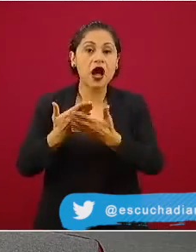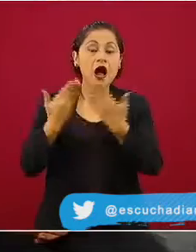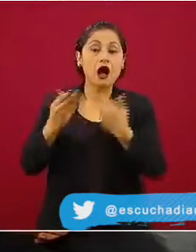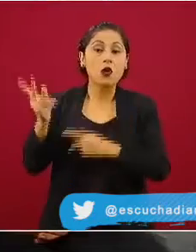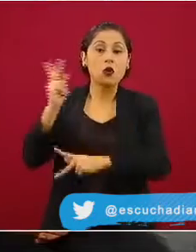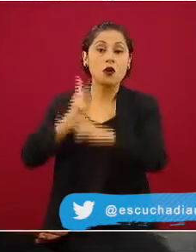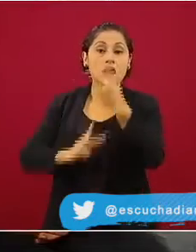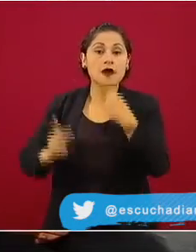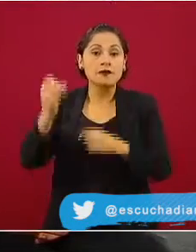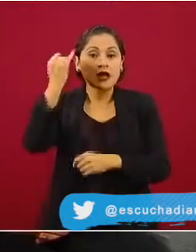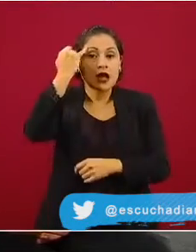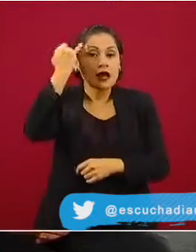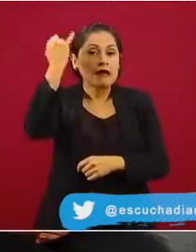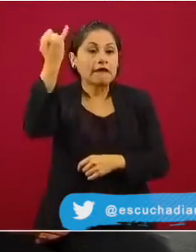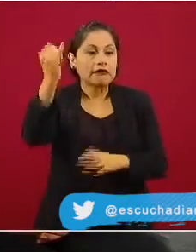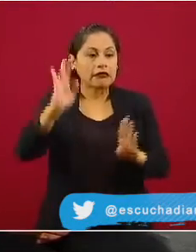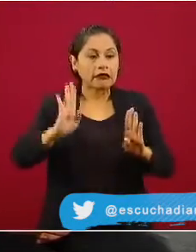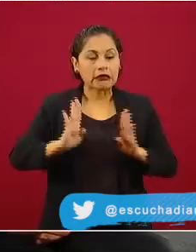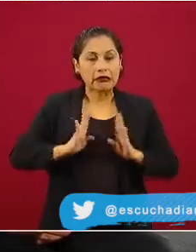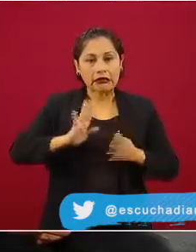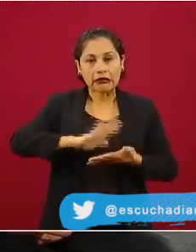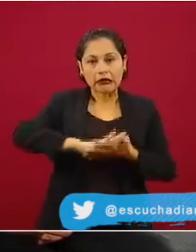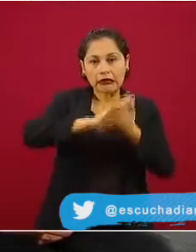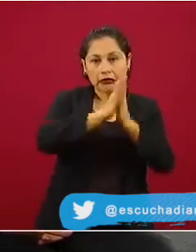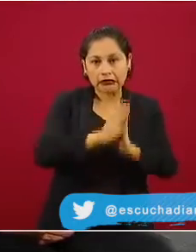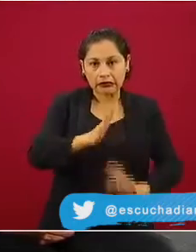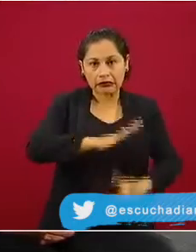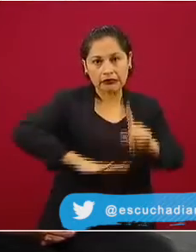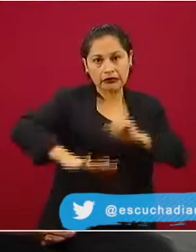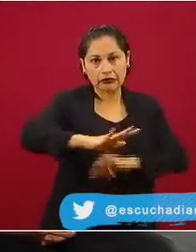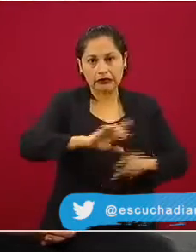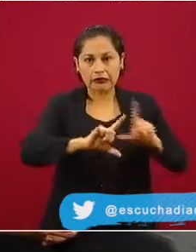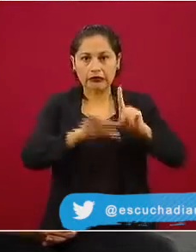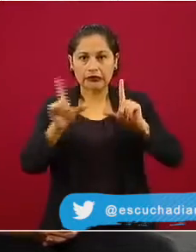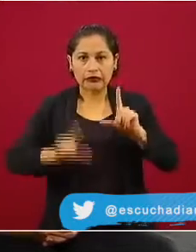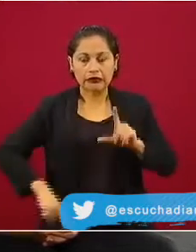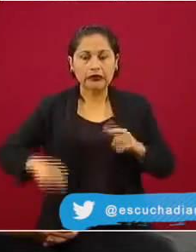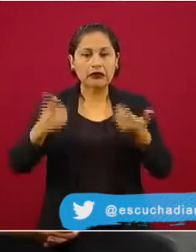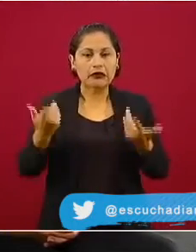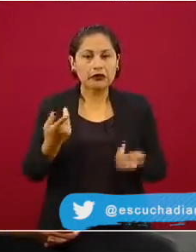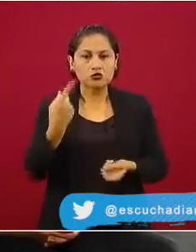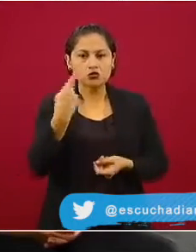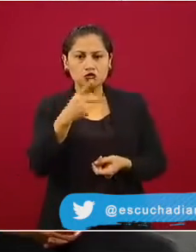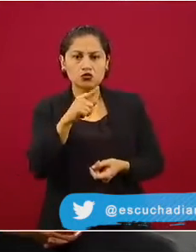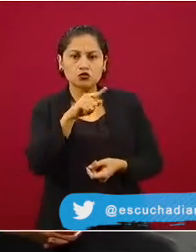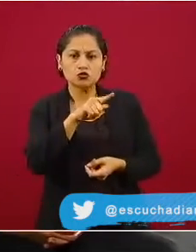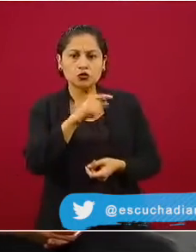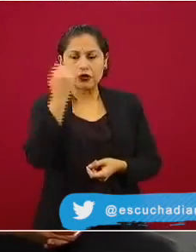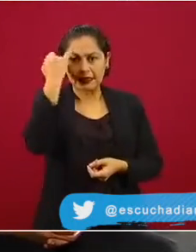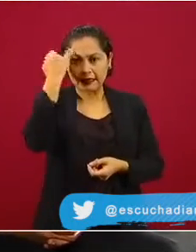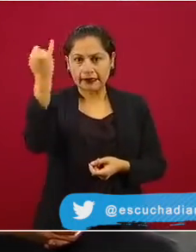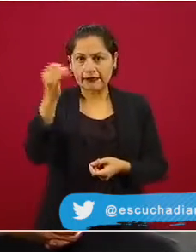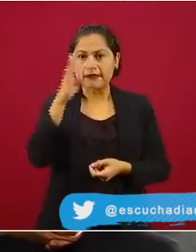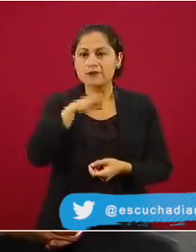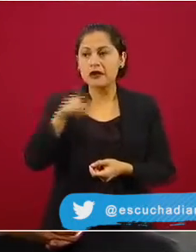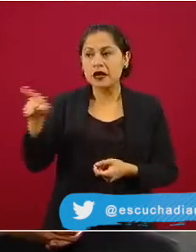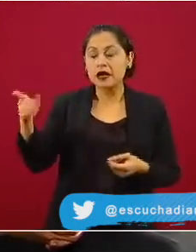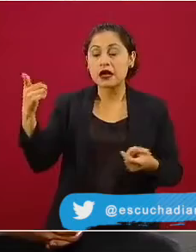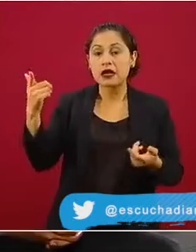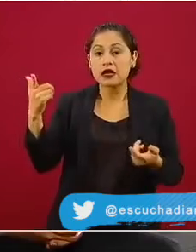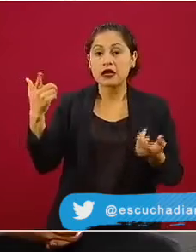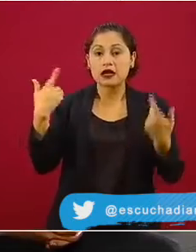y que la Guardia Nacional y el combate a la delincuencia fracasó, señala el Dr. Jorge Lumbreras, maestro